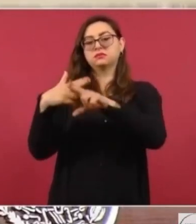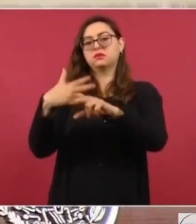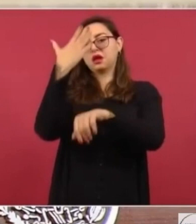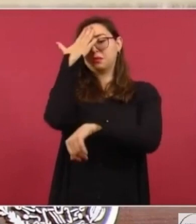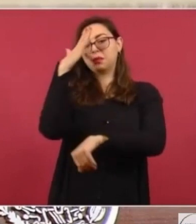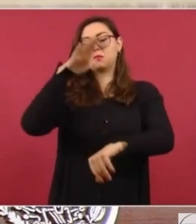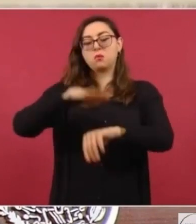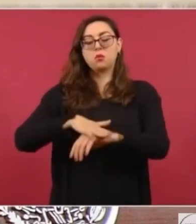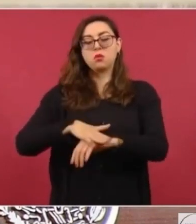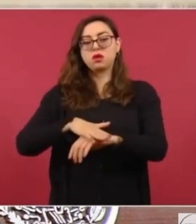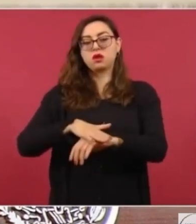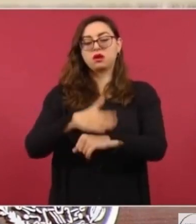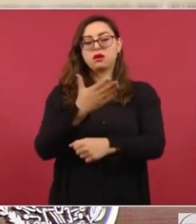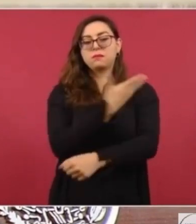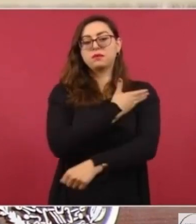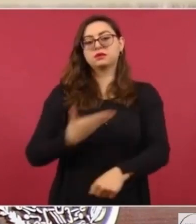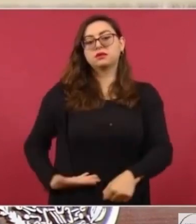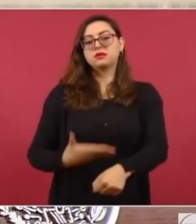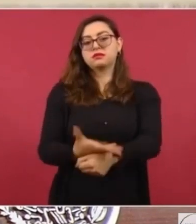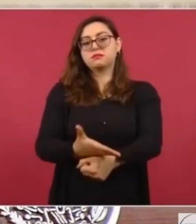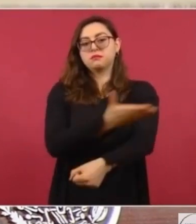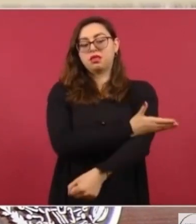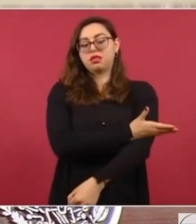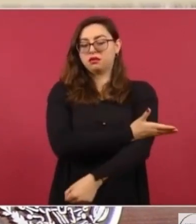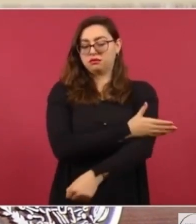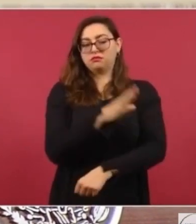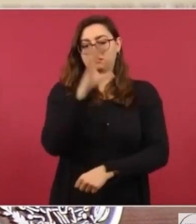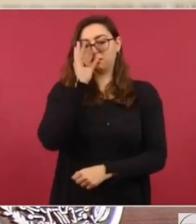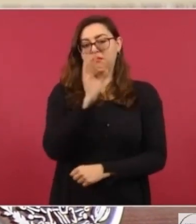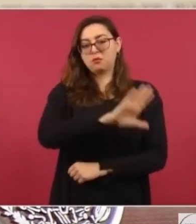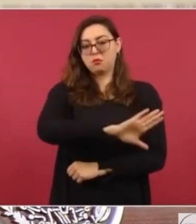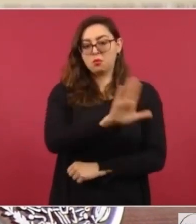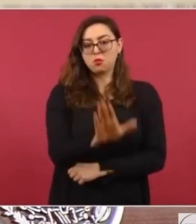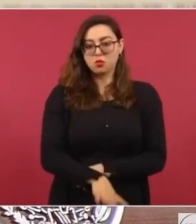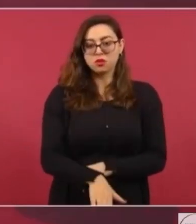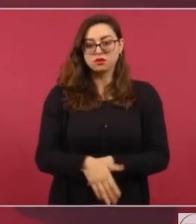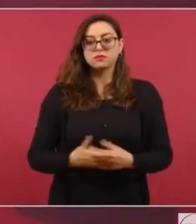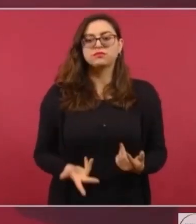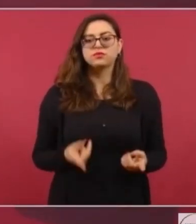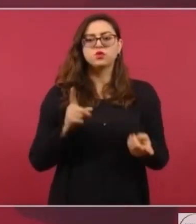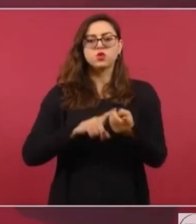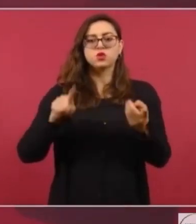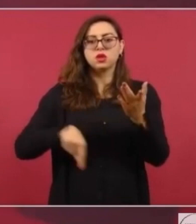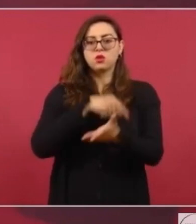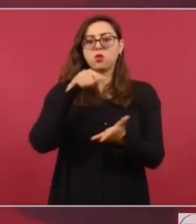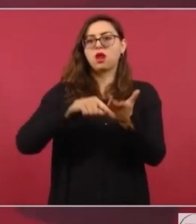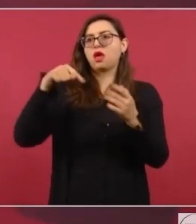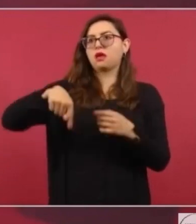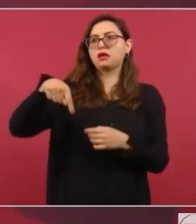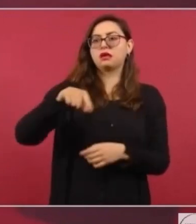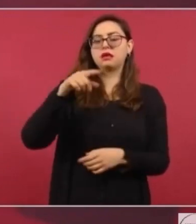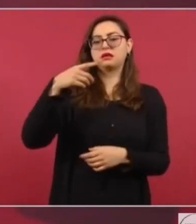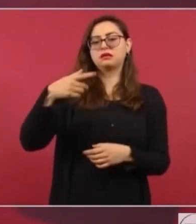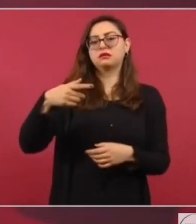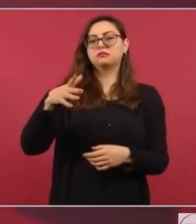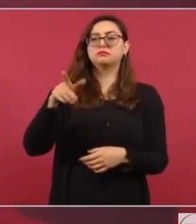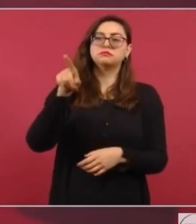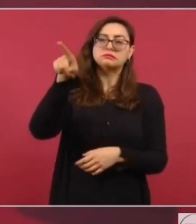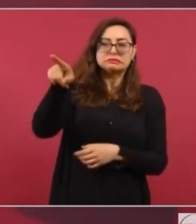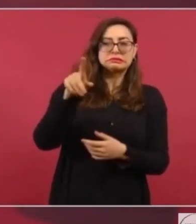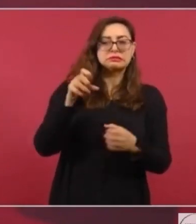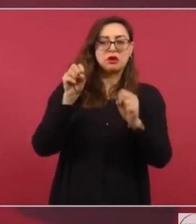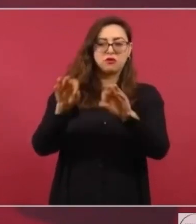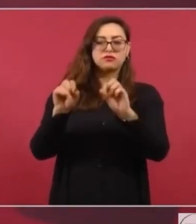que fue la antigua intendencia donde estuvo preso